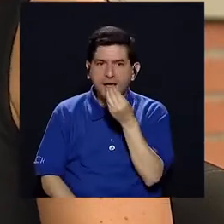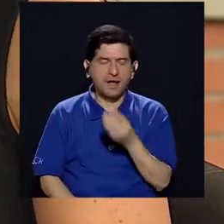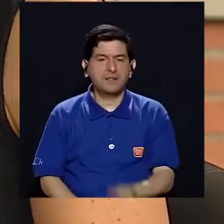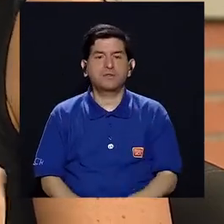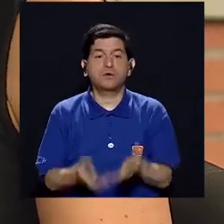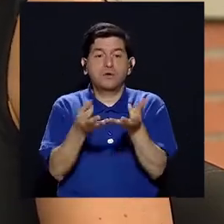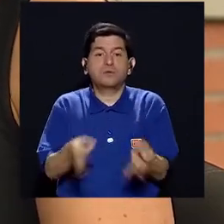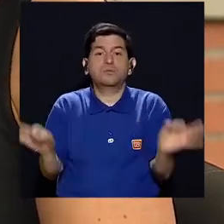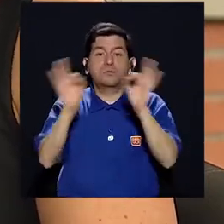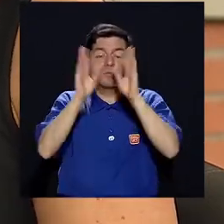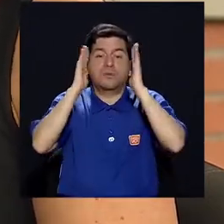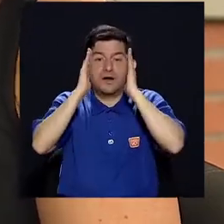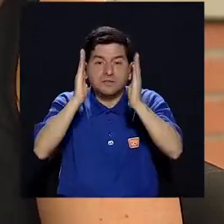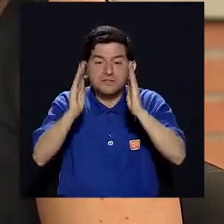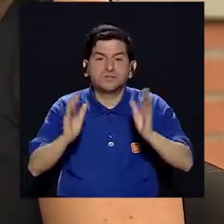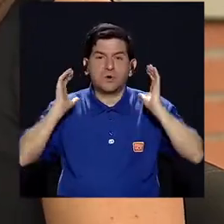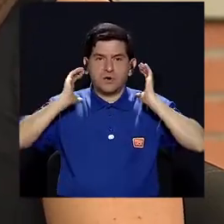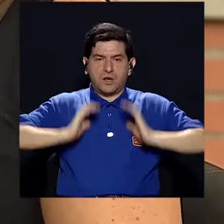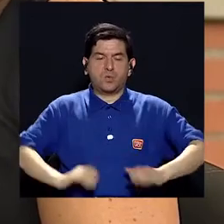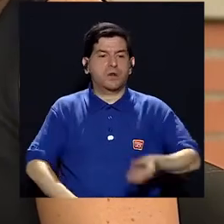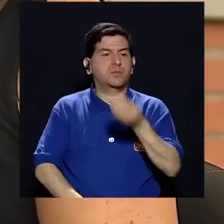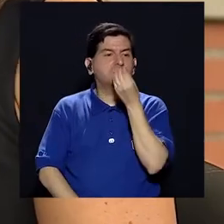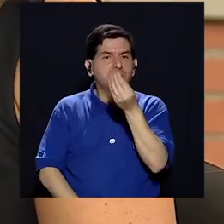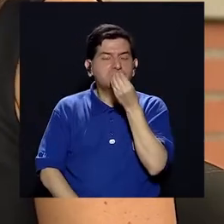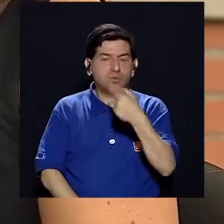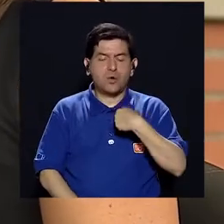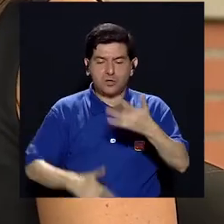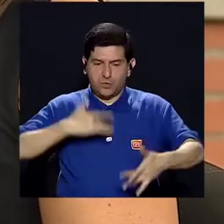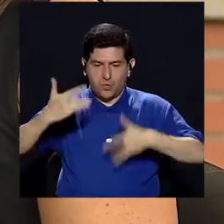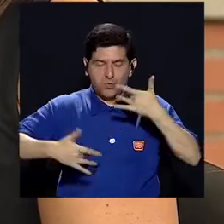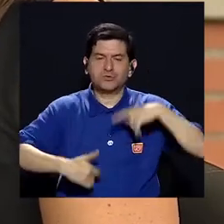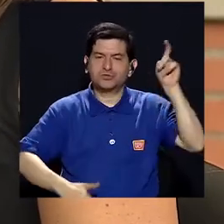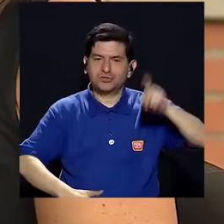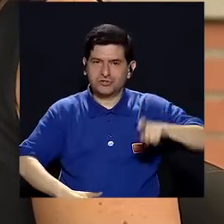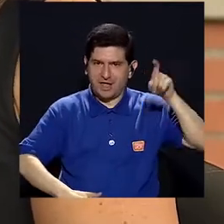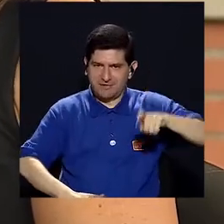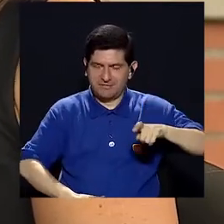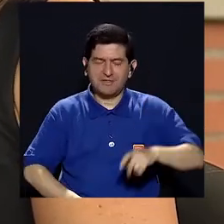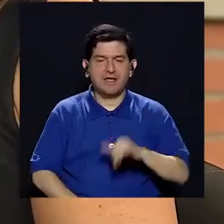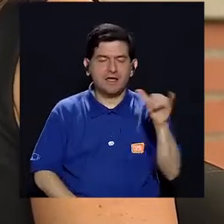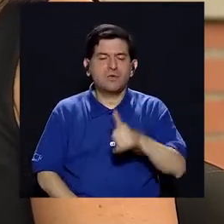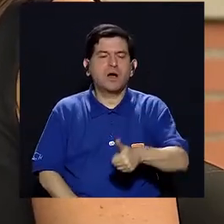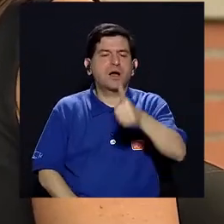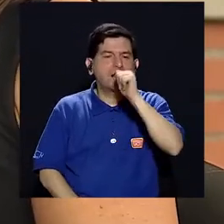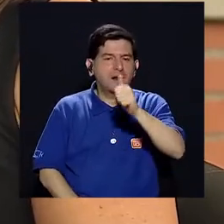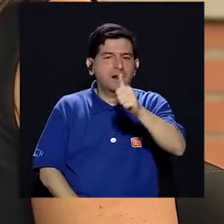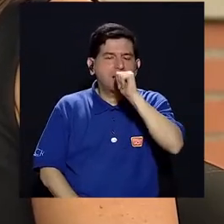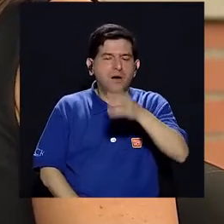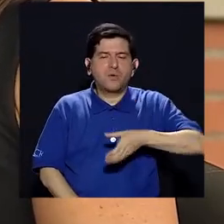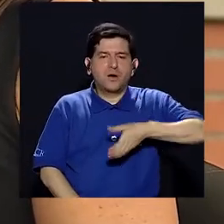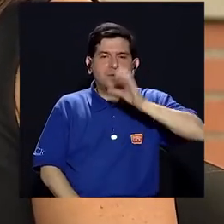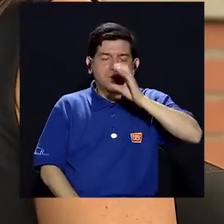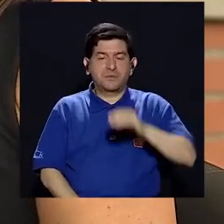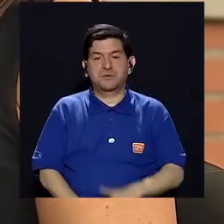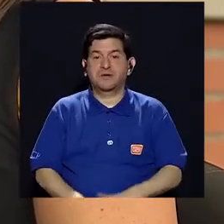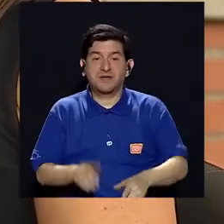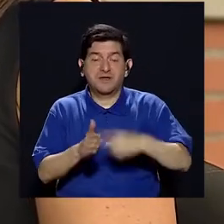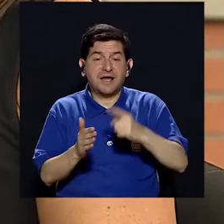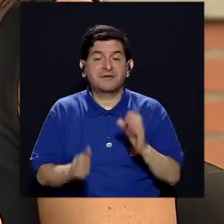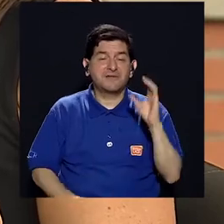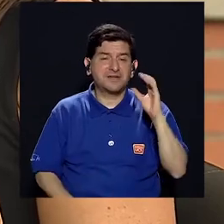obligar a comer, es importante escuchar el cuerpo de uno y comer cuando uno lo siente, asimismo hidratarse, que a veces podemos